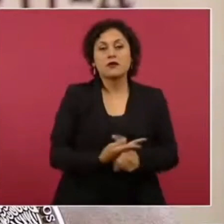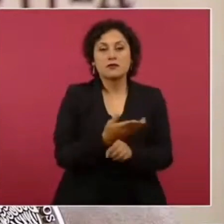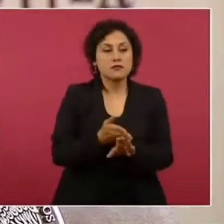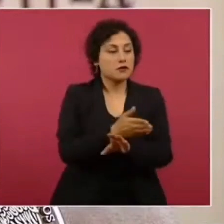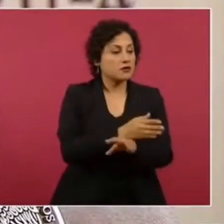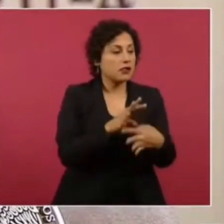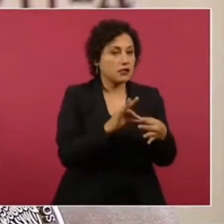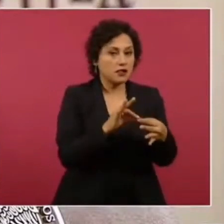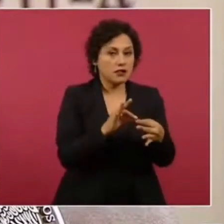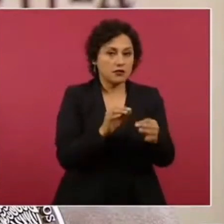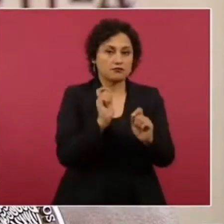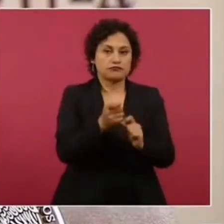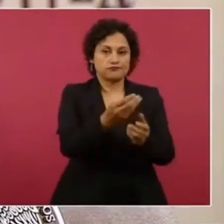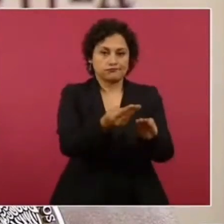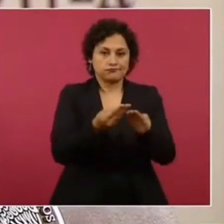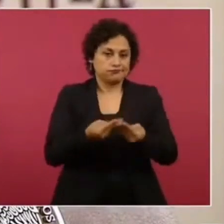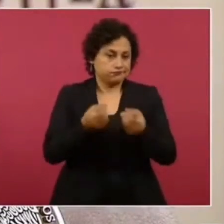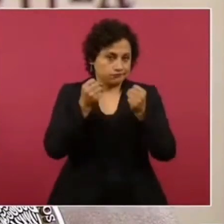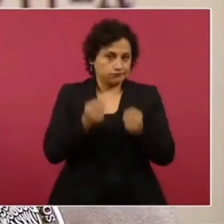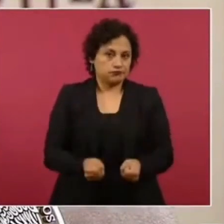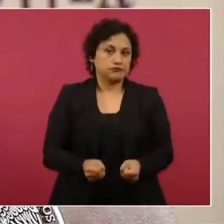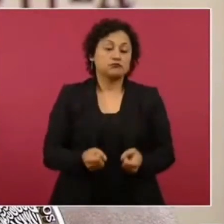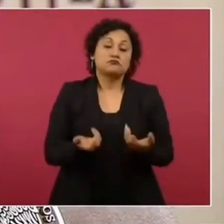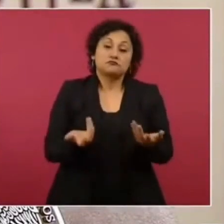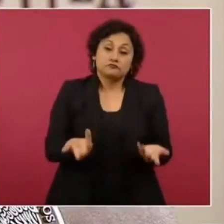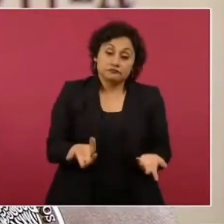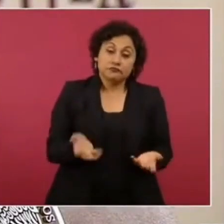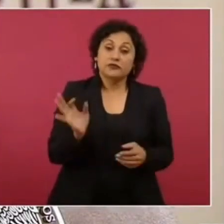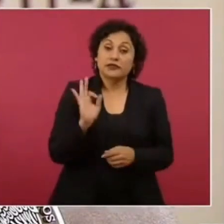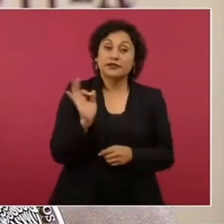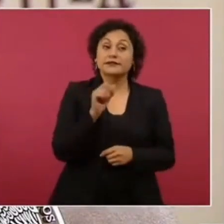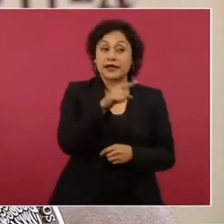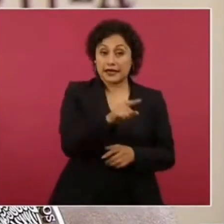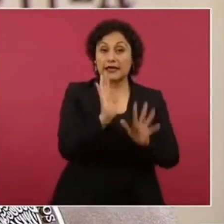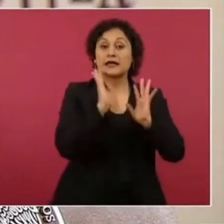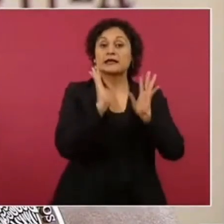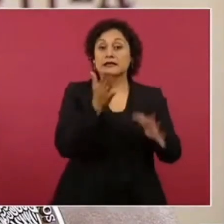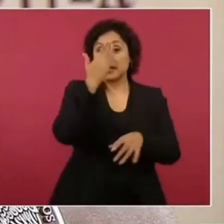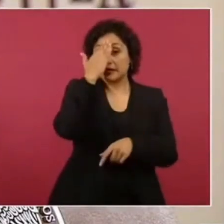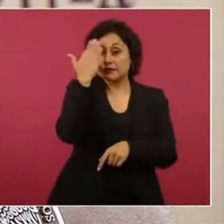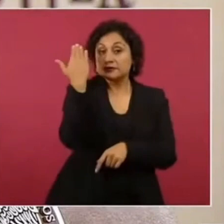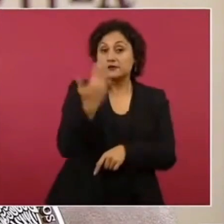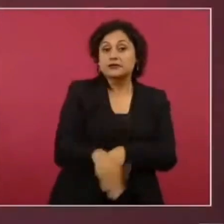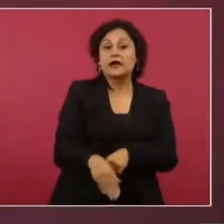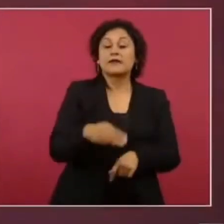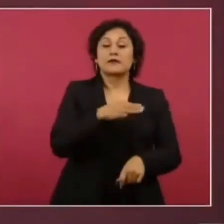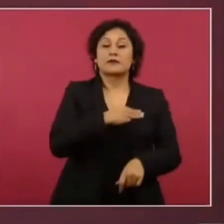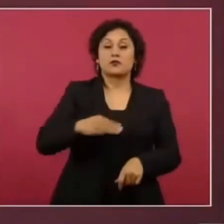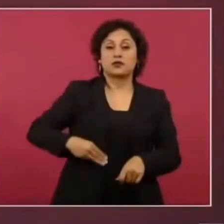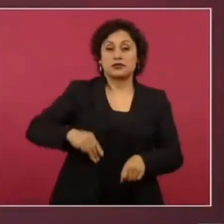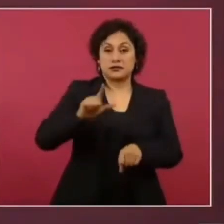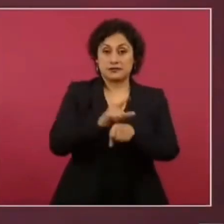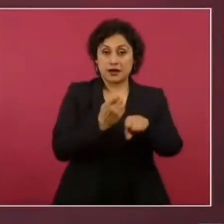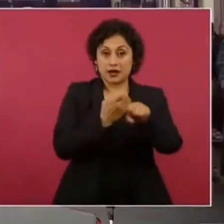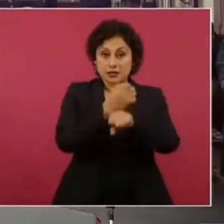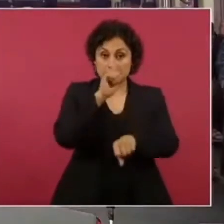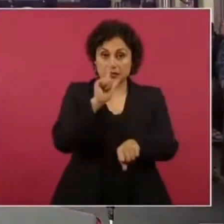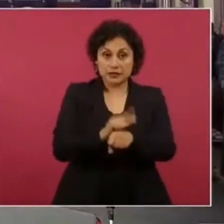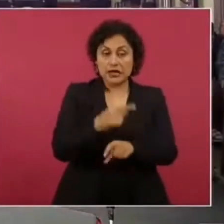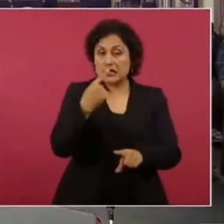tendrá ya, ¿verdad?, el deslín de responsabilidad de las autoridades municipales y estatales. Muchas gracias.